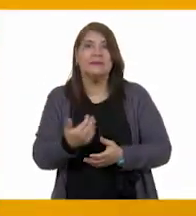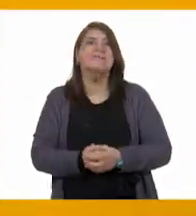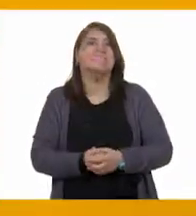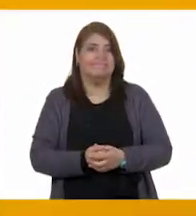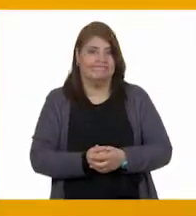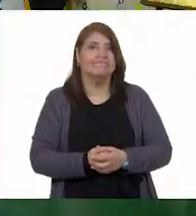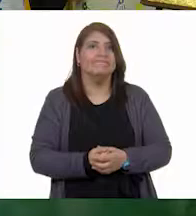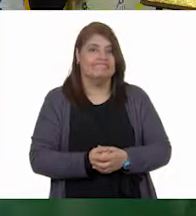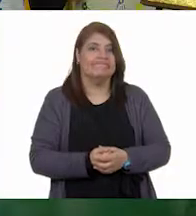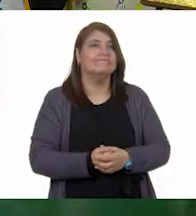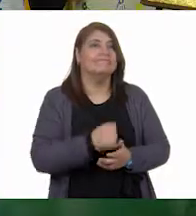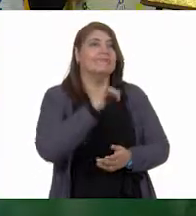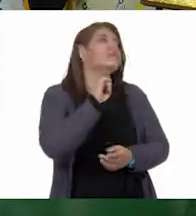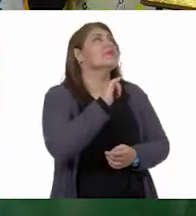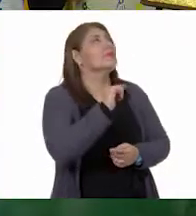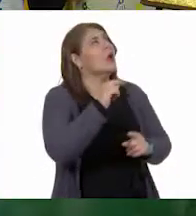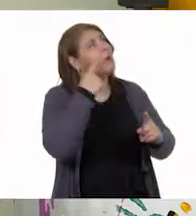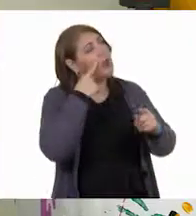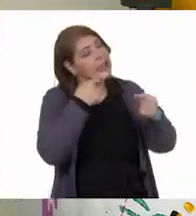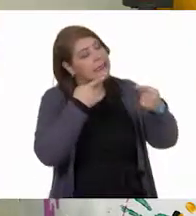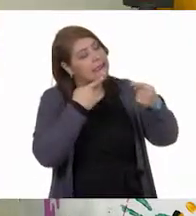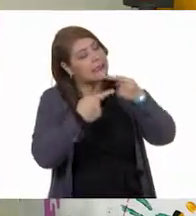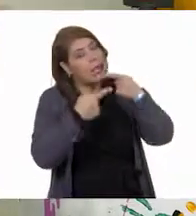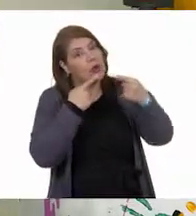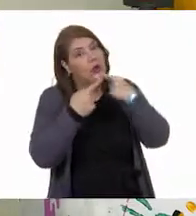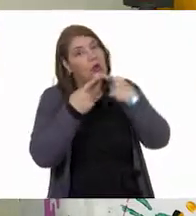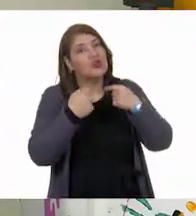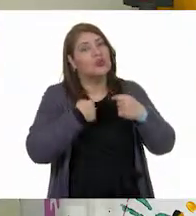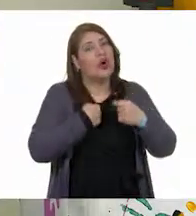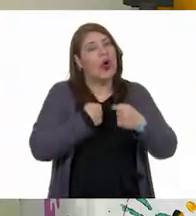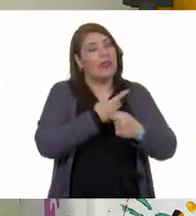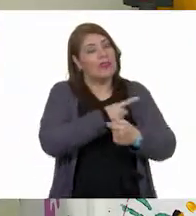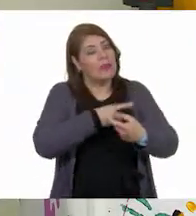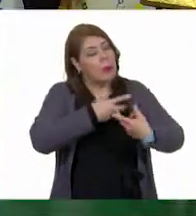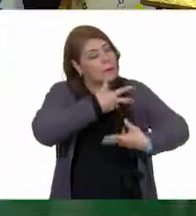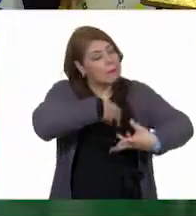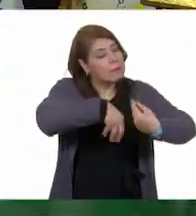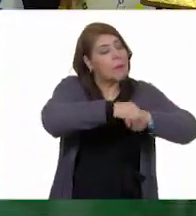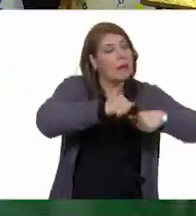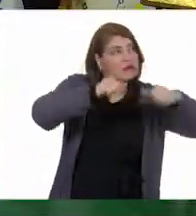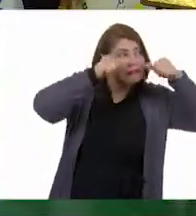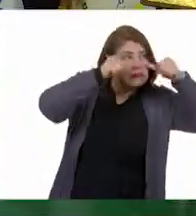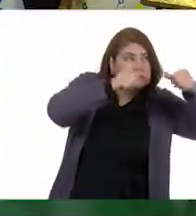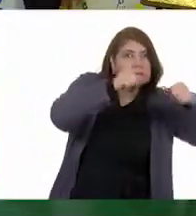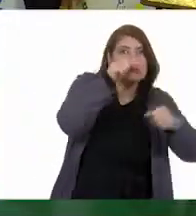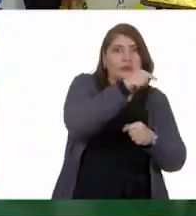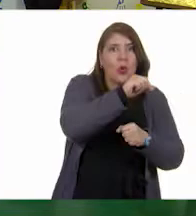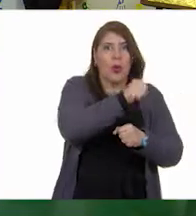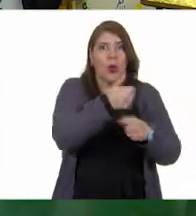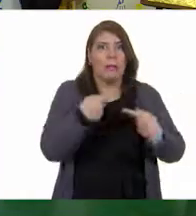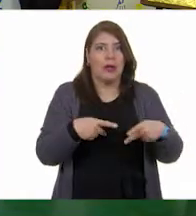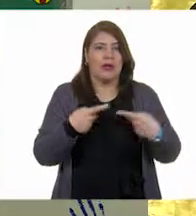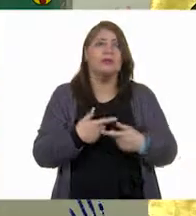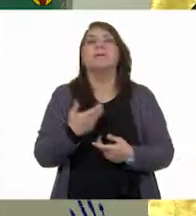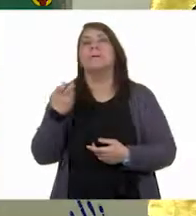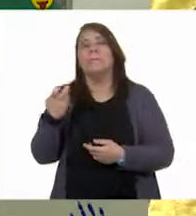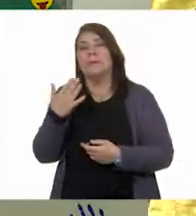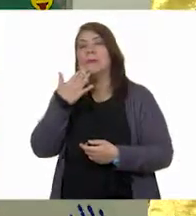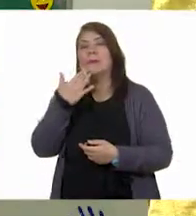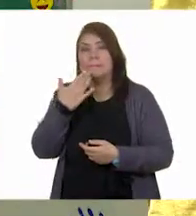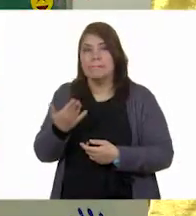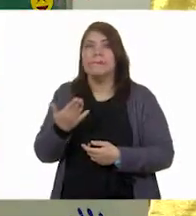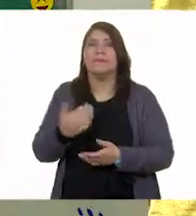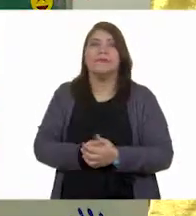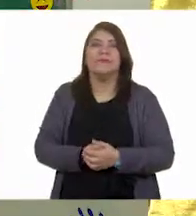Y en el diálogo la clave es escuchar a la otra persona. Ajá. Muy bien, Erick. Ahora, aparte del